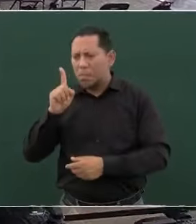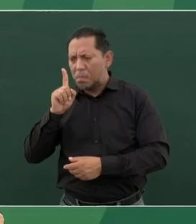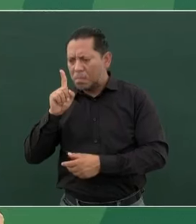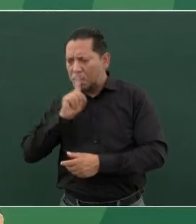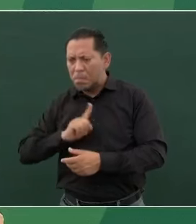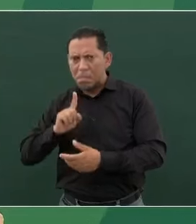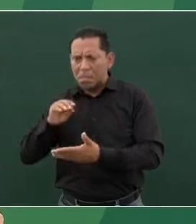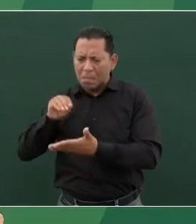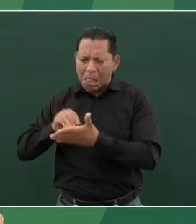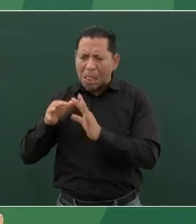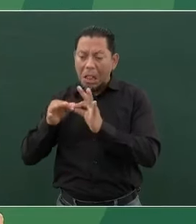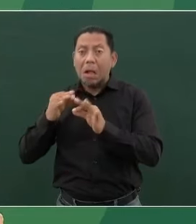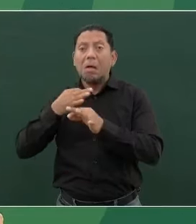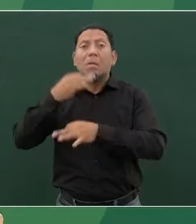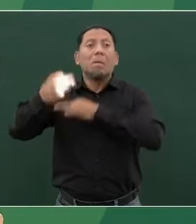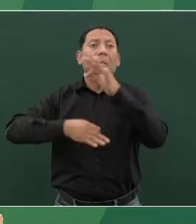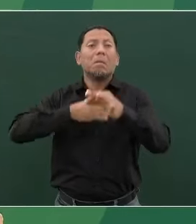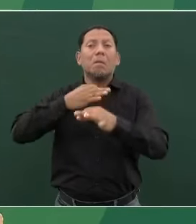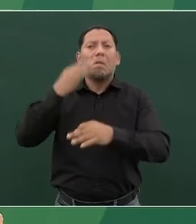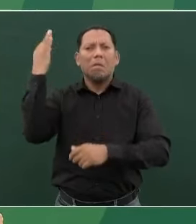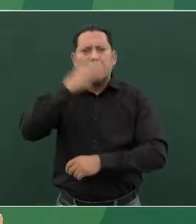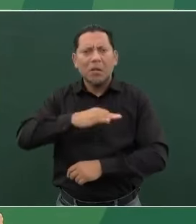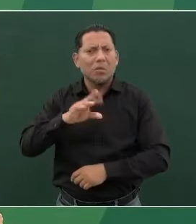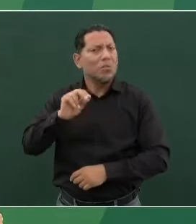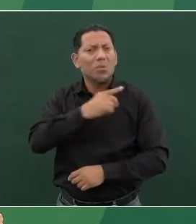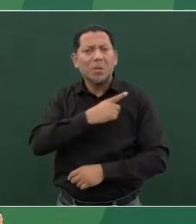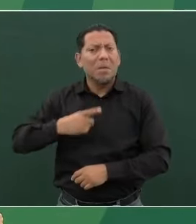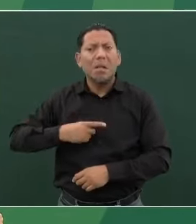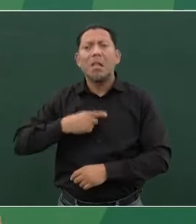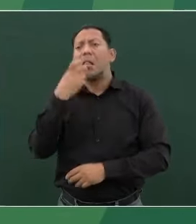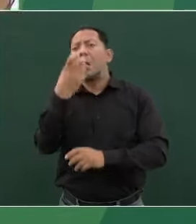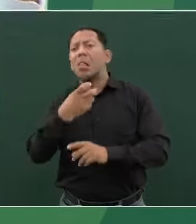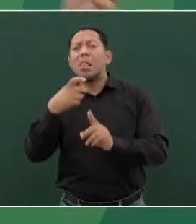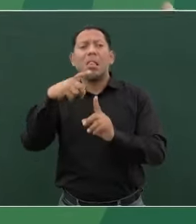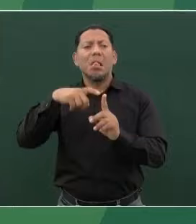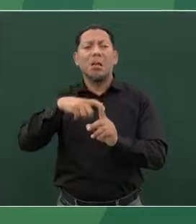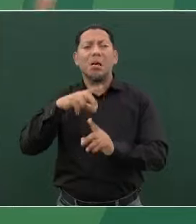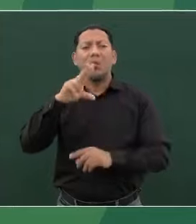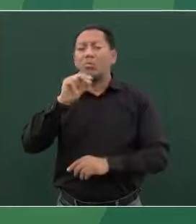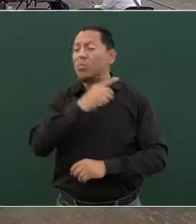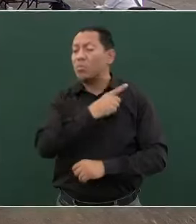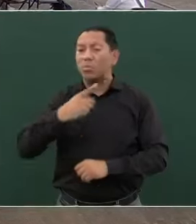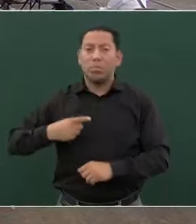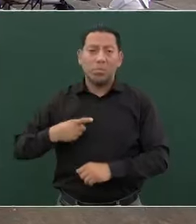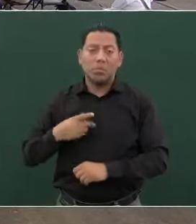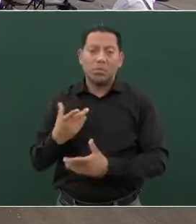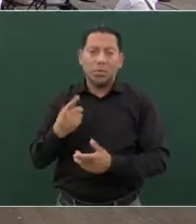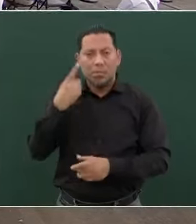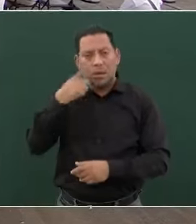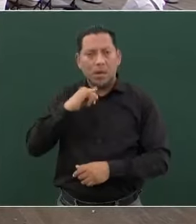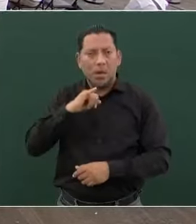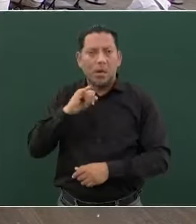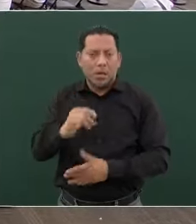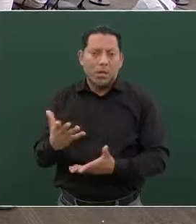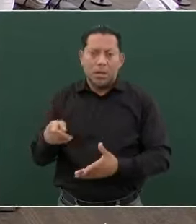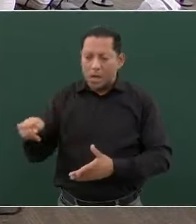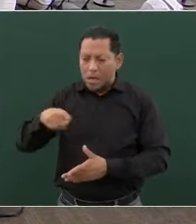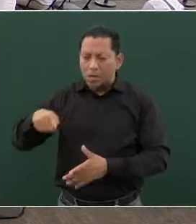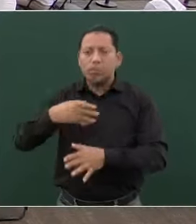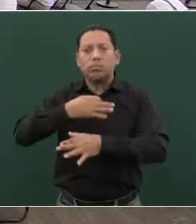para que de esa manera cumplan